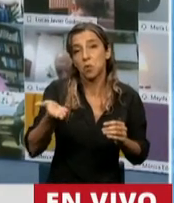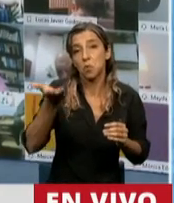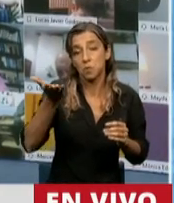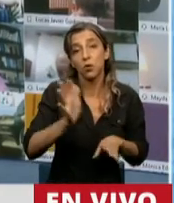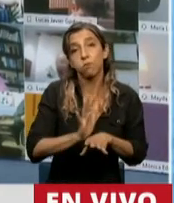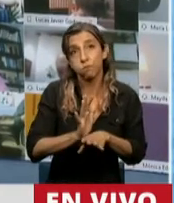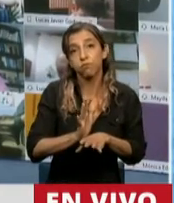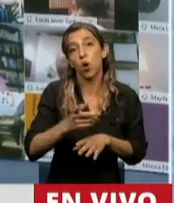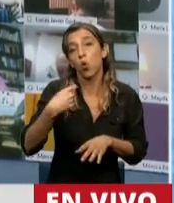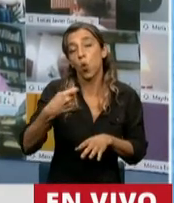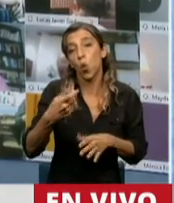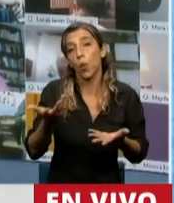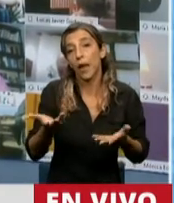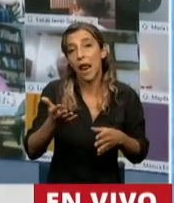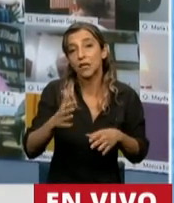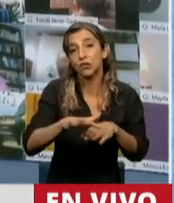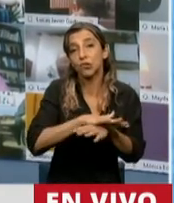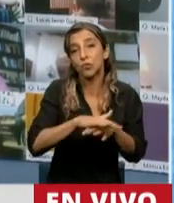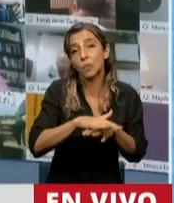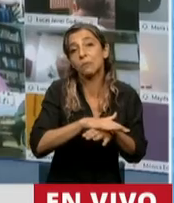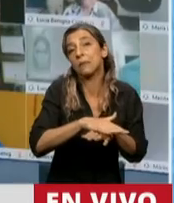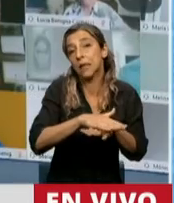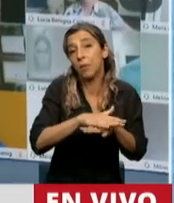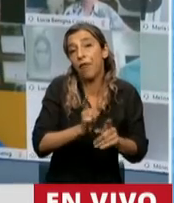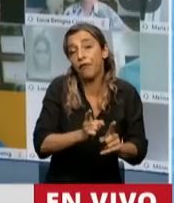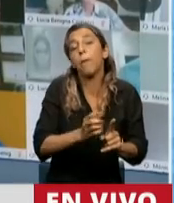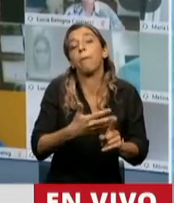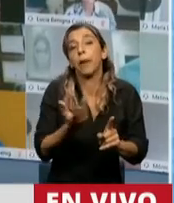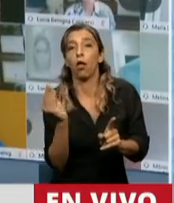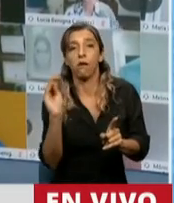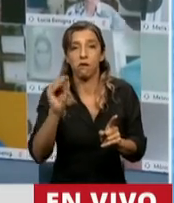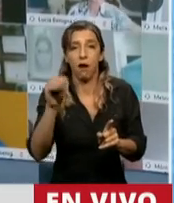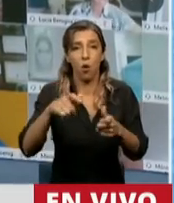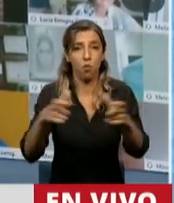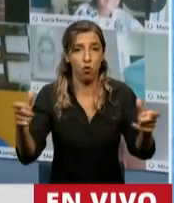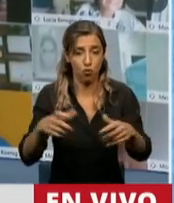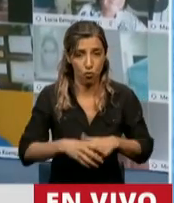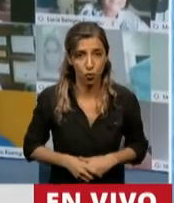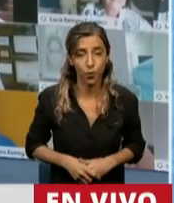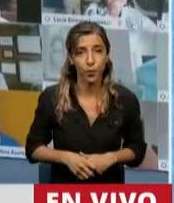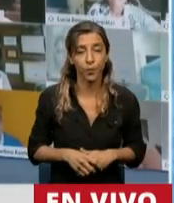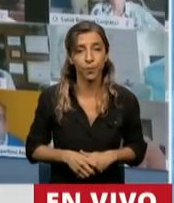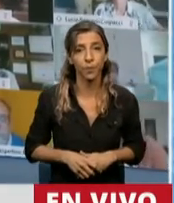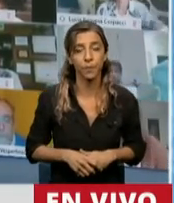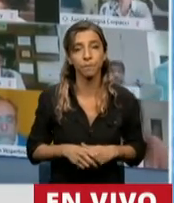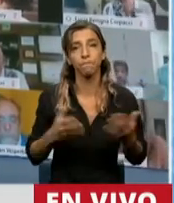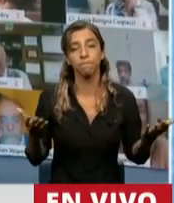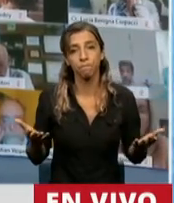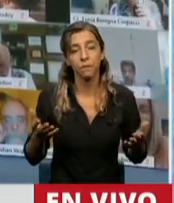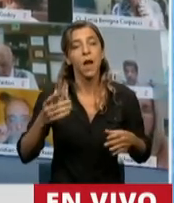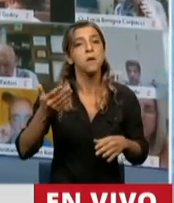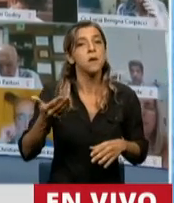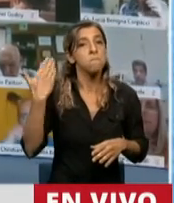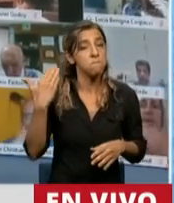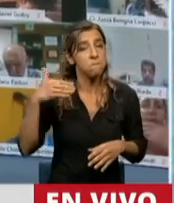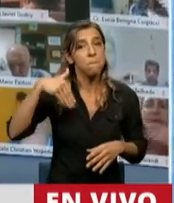dada como un bono adicional para la base de la pirámide. Cuando se da el primer aumento trimestral en el mes de